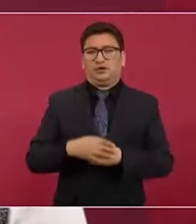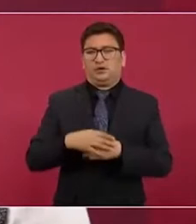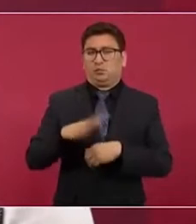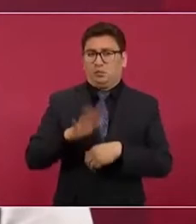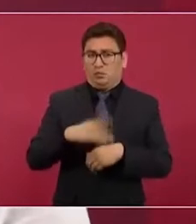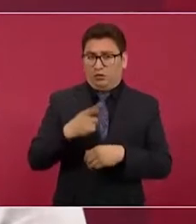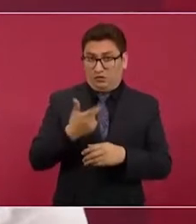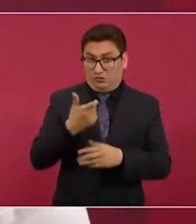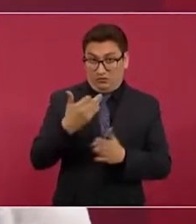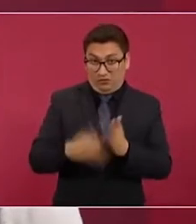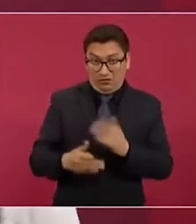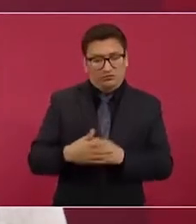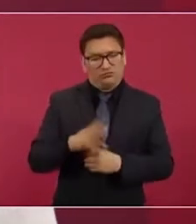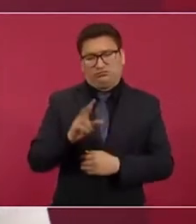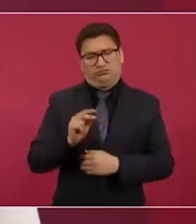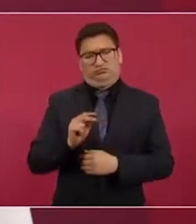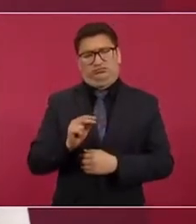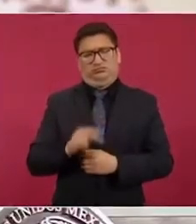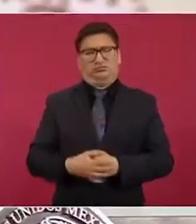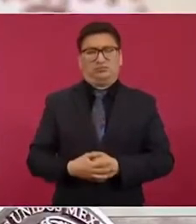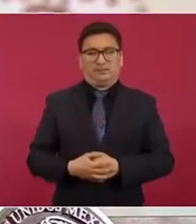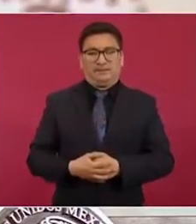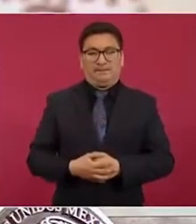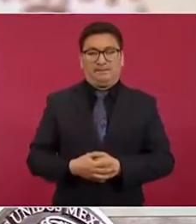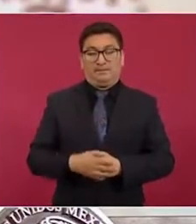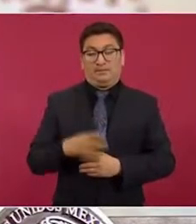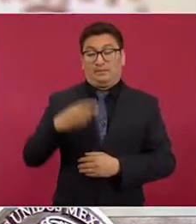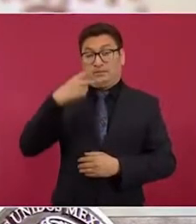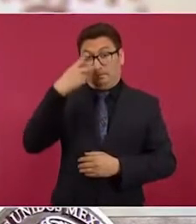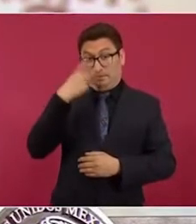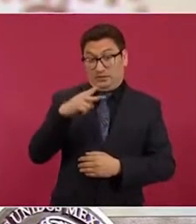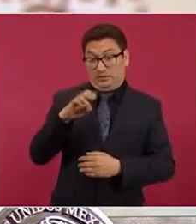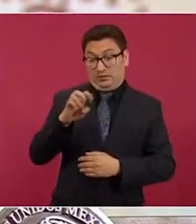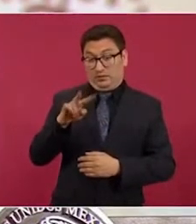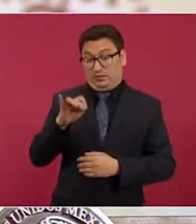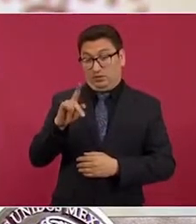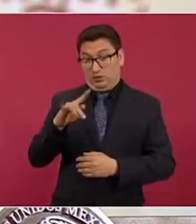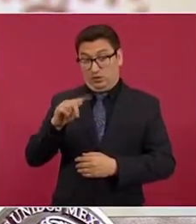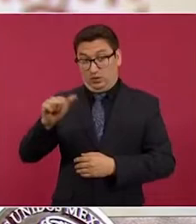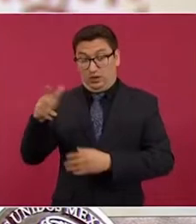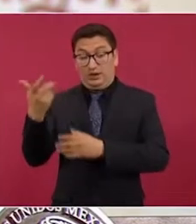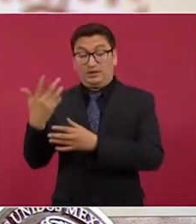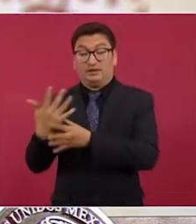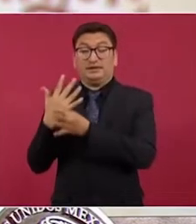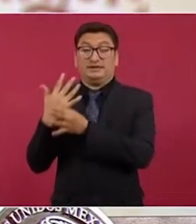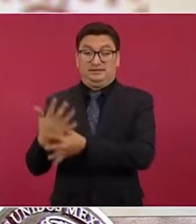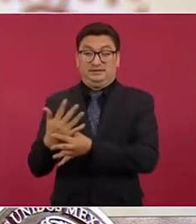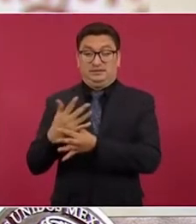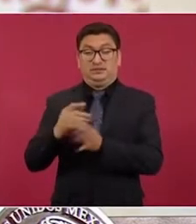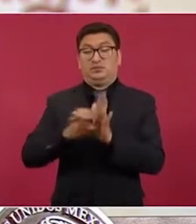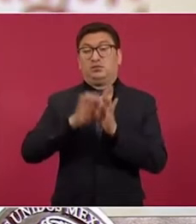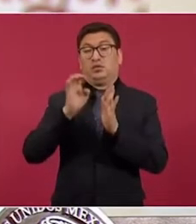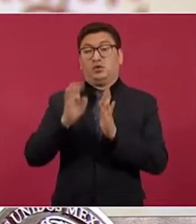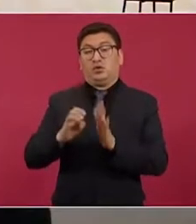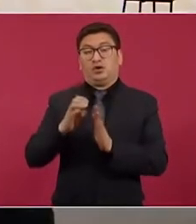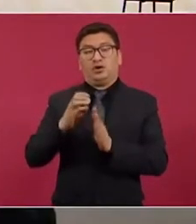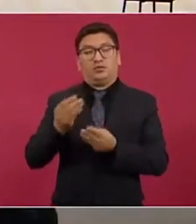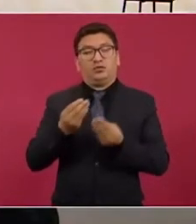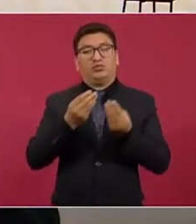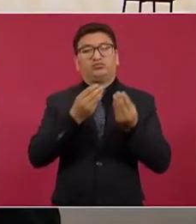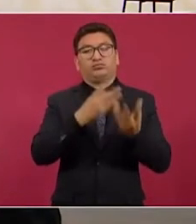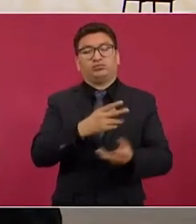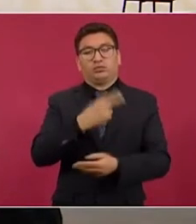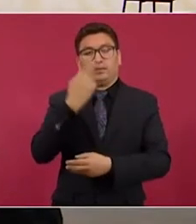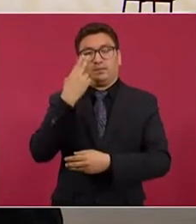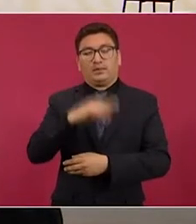solvencia. Por último, según México Evalúa, si se desplaza la inversión privada para darle prioridad